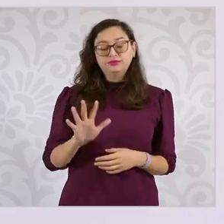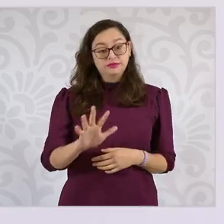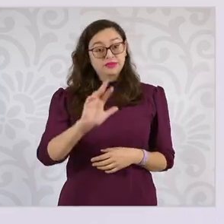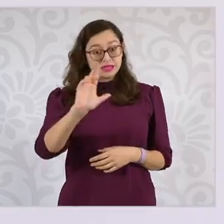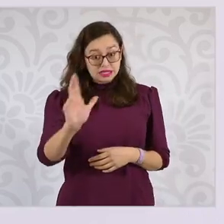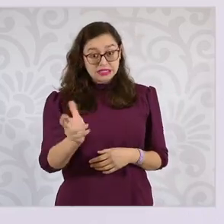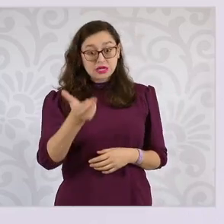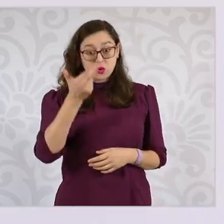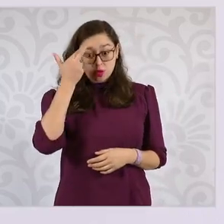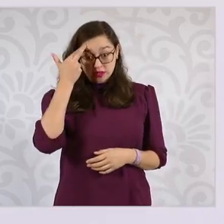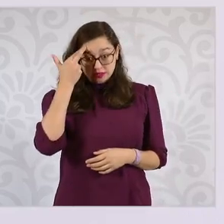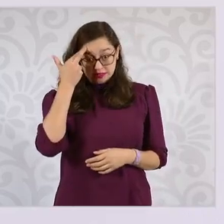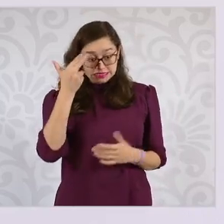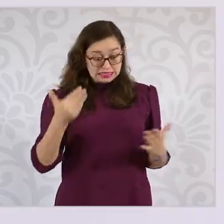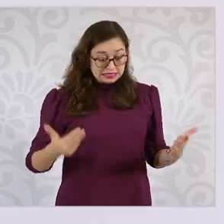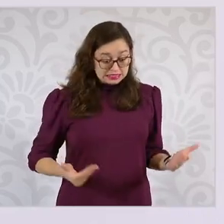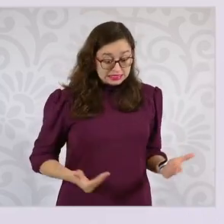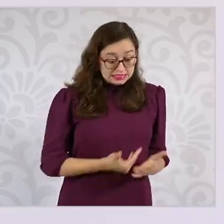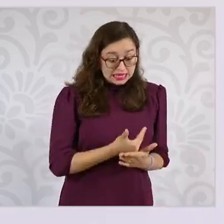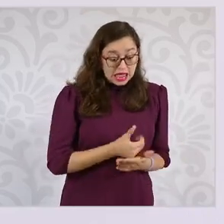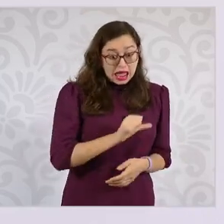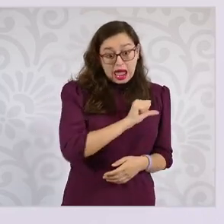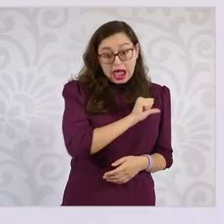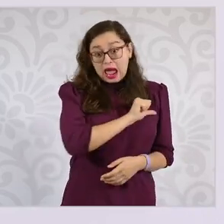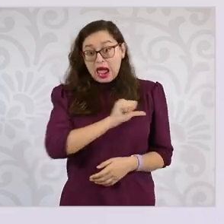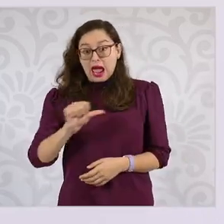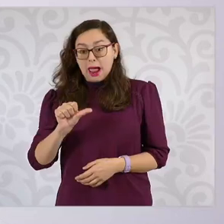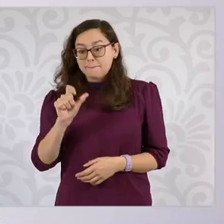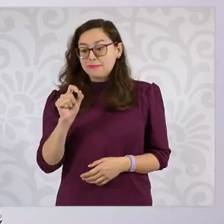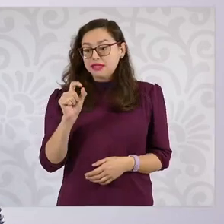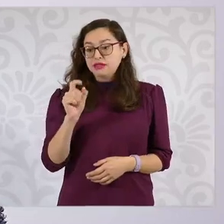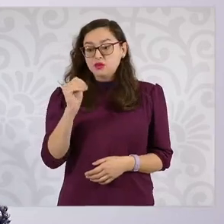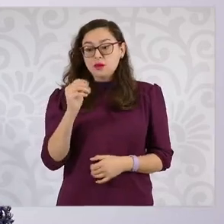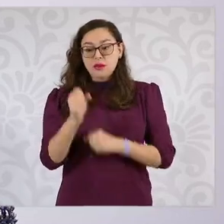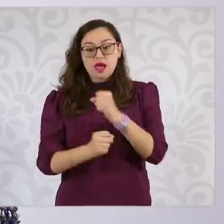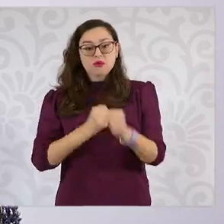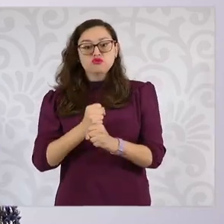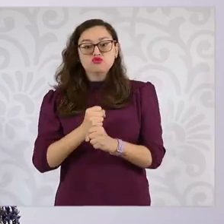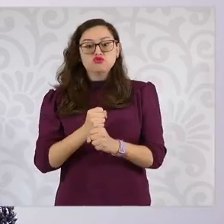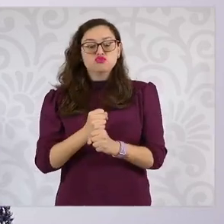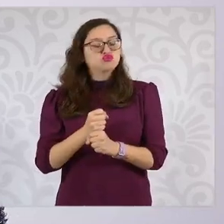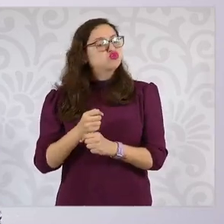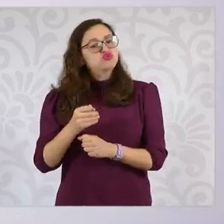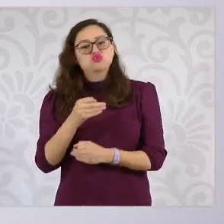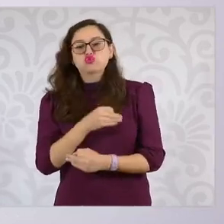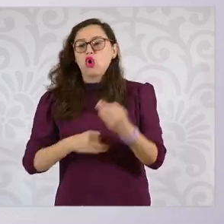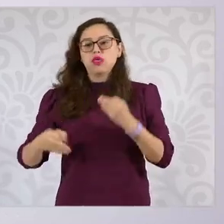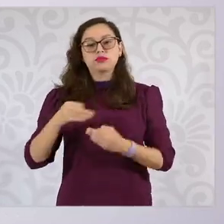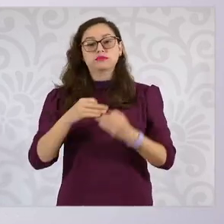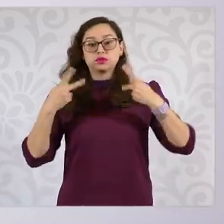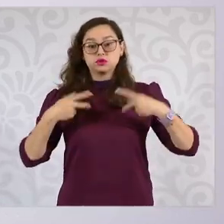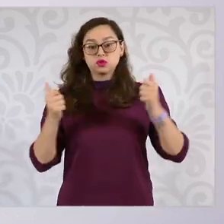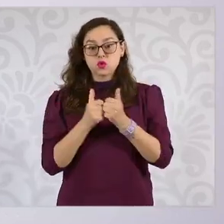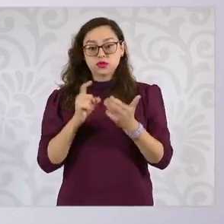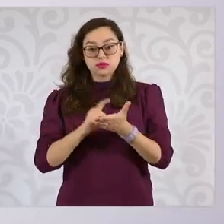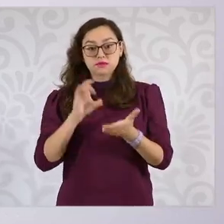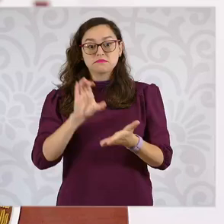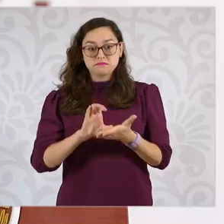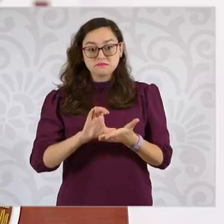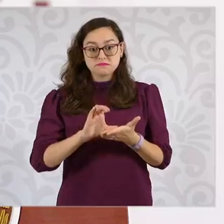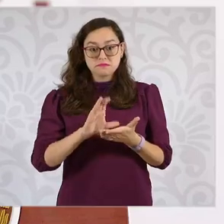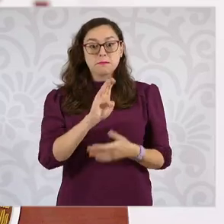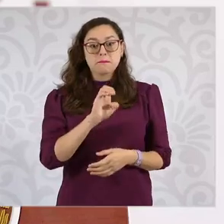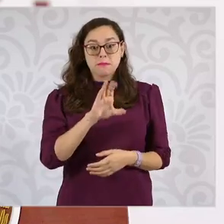los 29 años, ¿es verdad? Hasta los 29 años es universal y después de los 30 a los